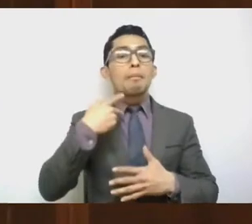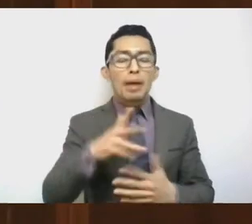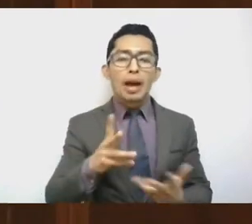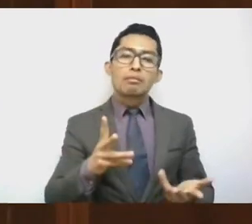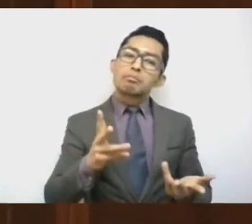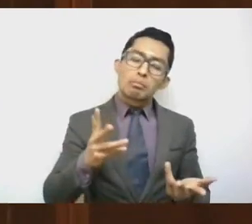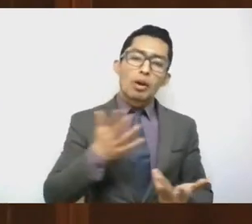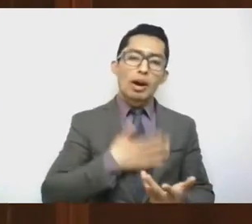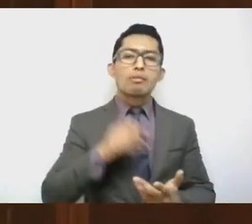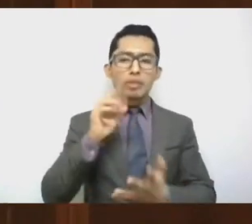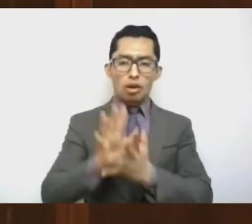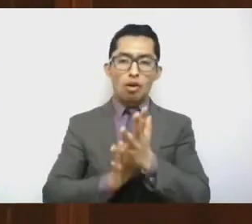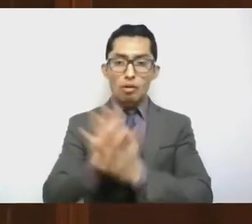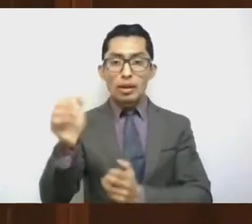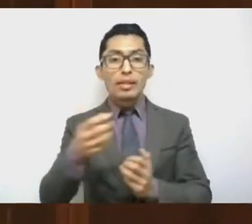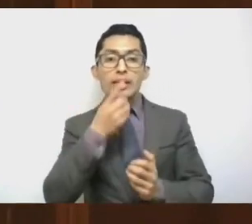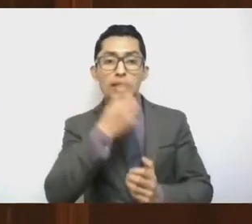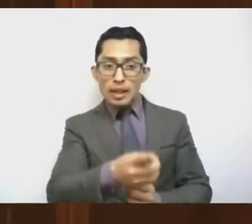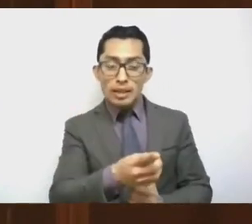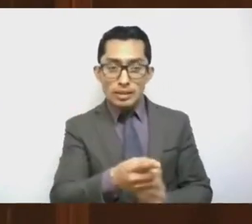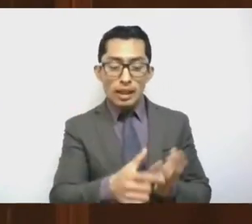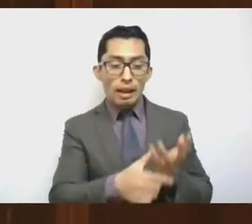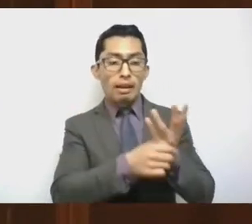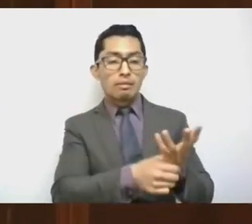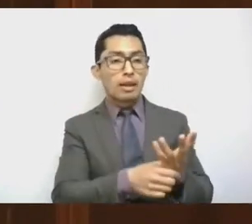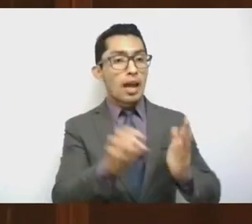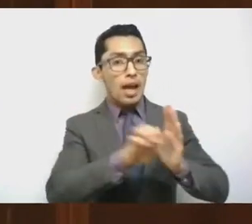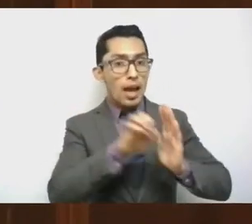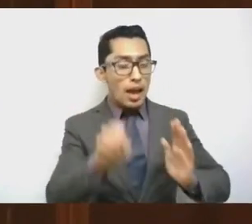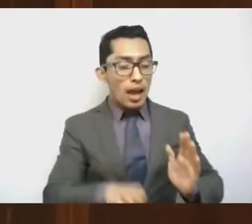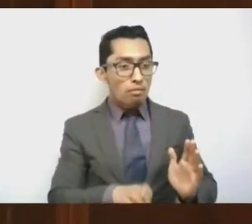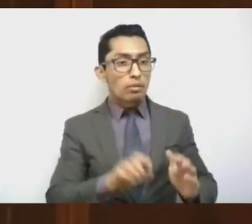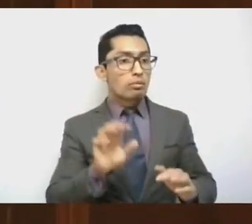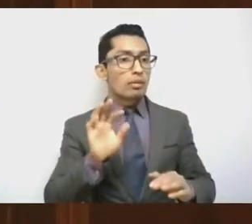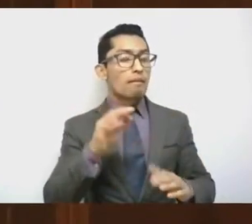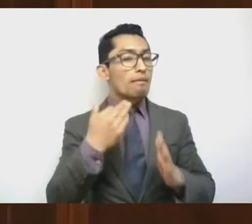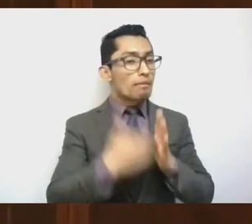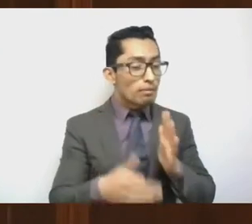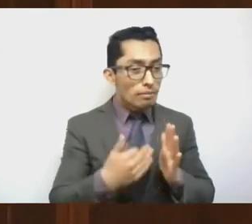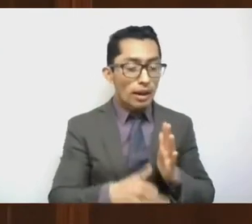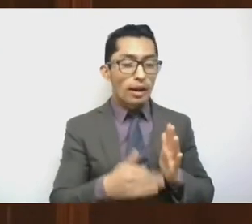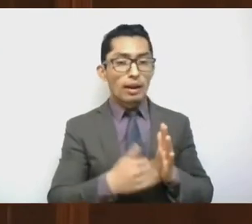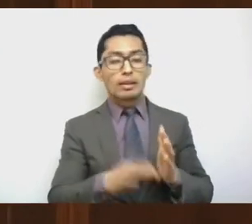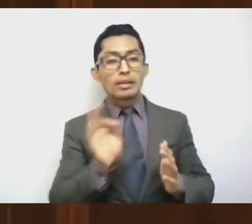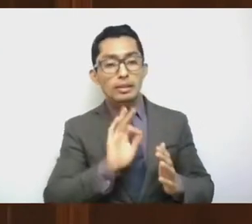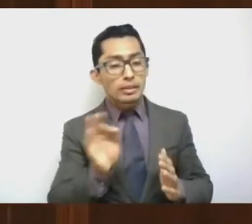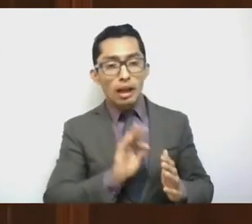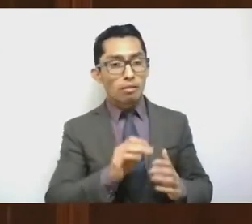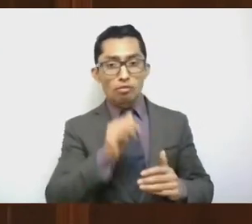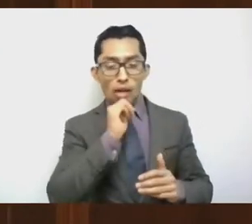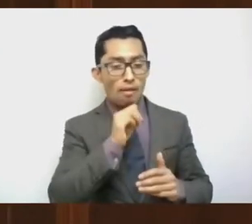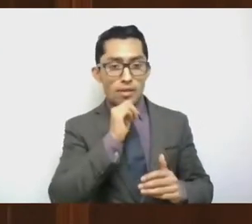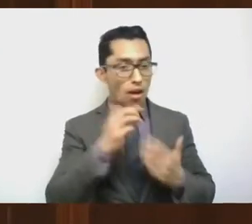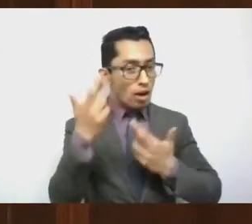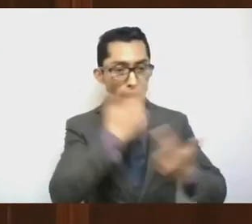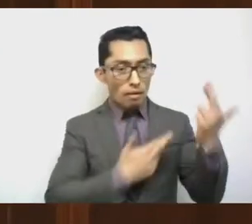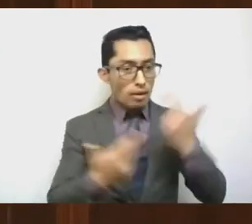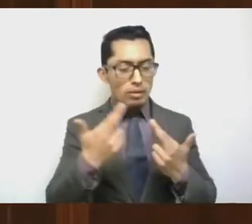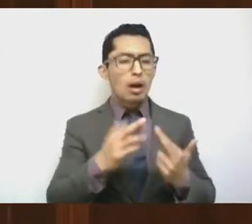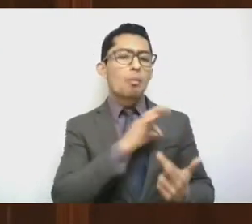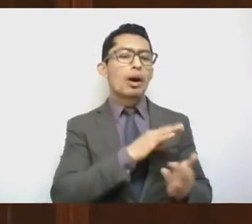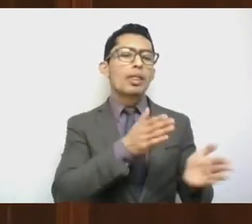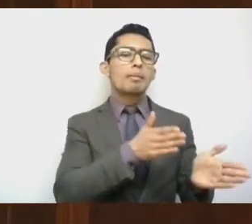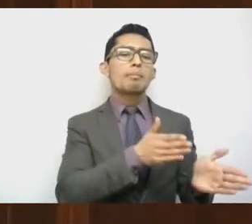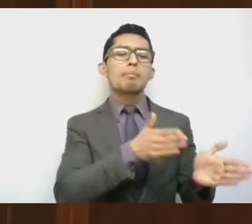establece con mucha claridad. Si no hay condiciones, podemos terminarlo en lo que